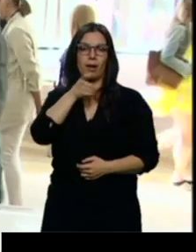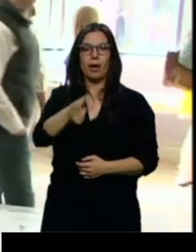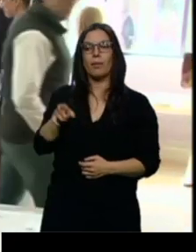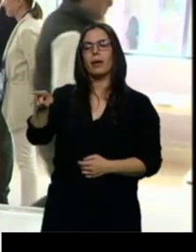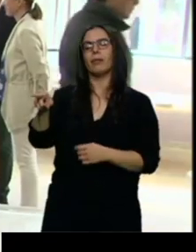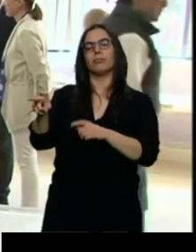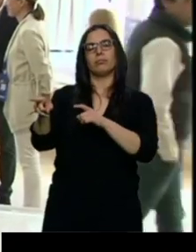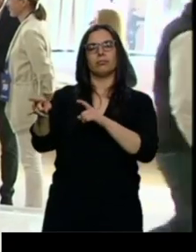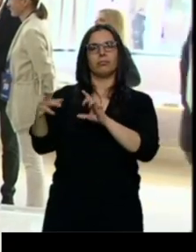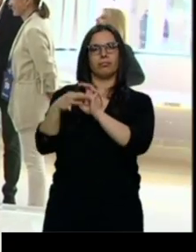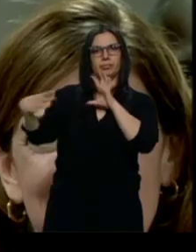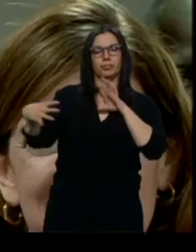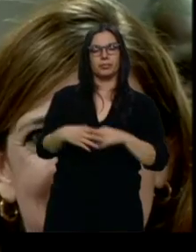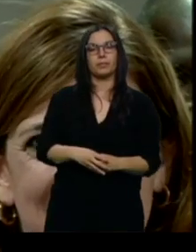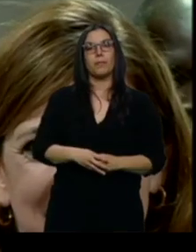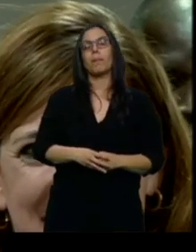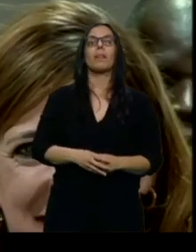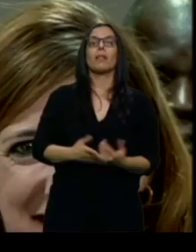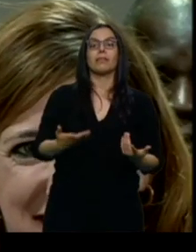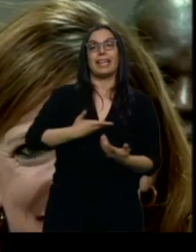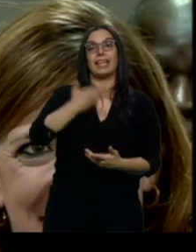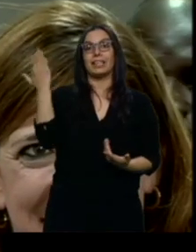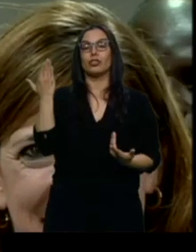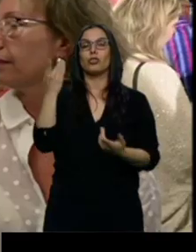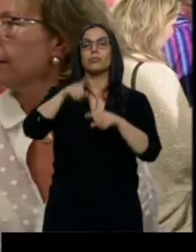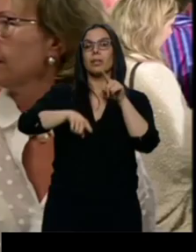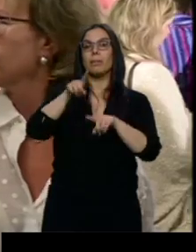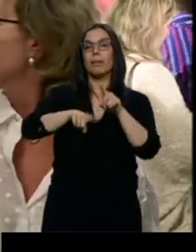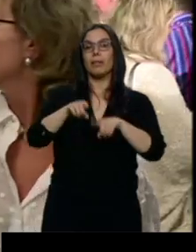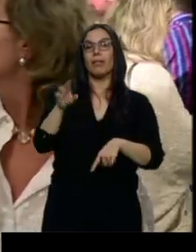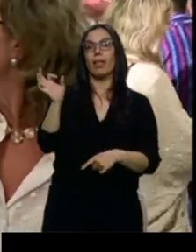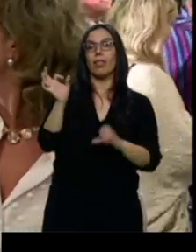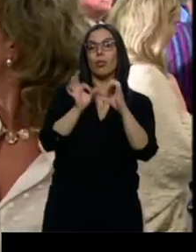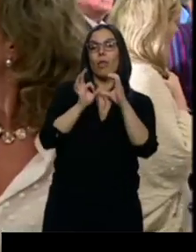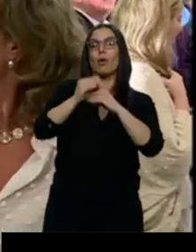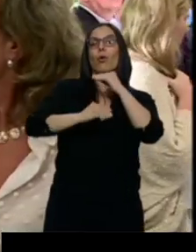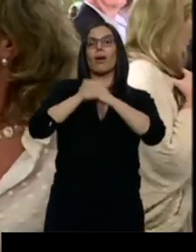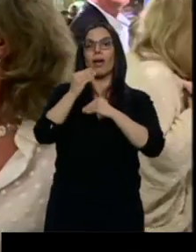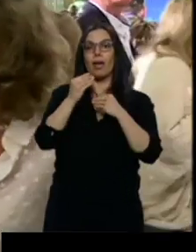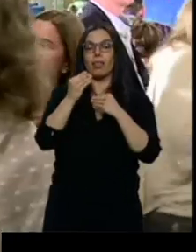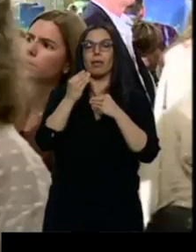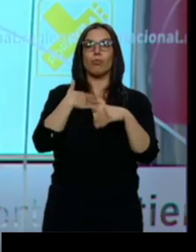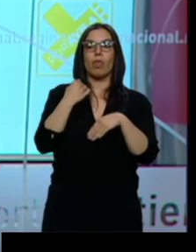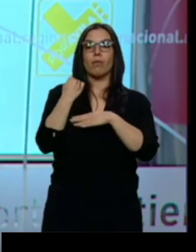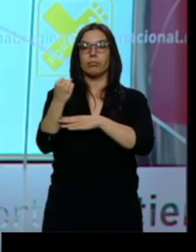Salamanca, todo está a expensas de los movimientos que haga Ciudadanos para inclinar la balanza hacia el PP o hacia el PSOE.